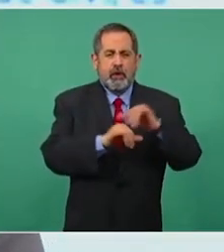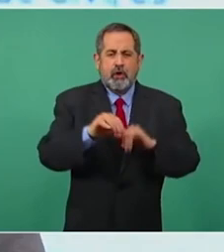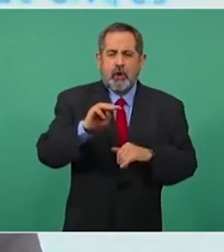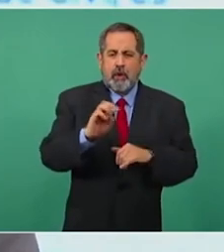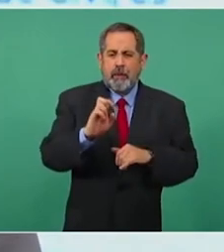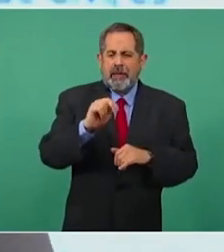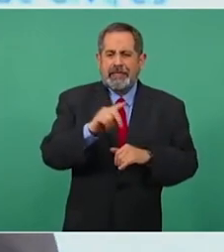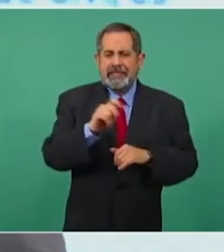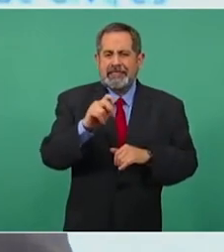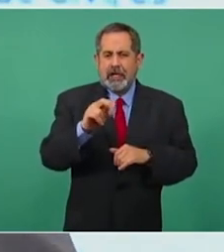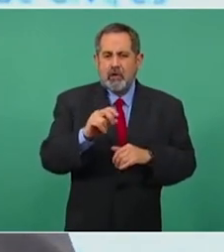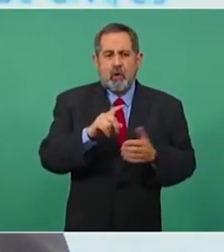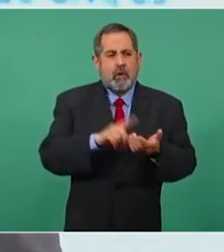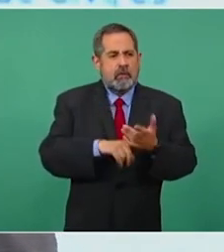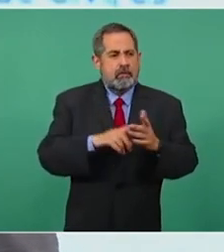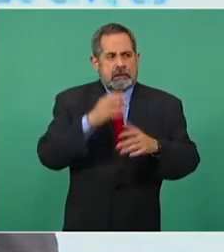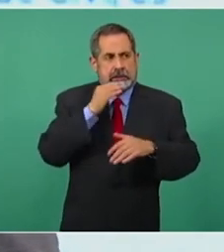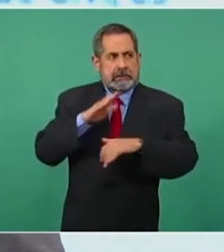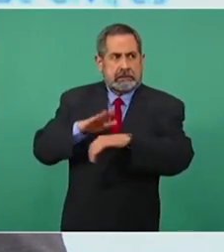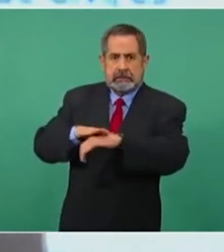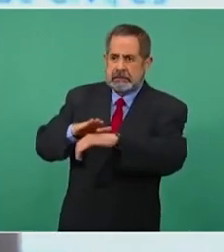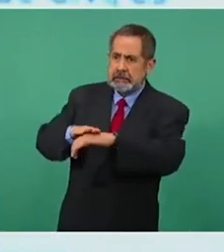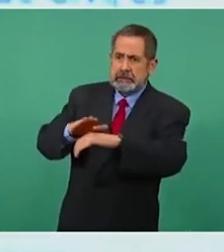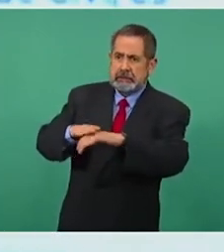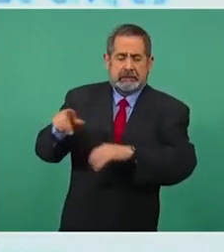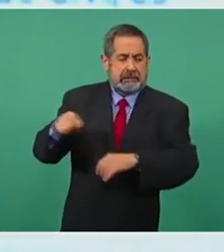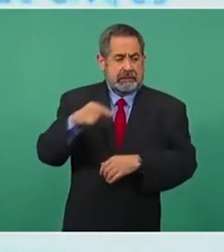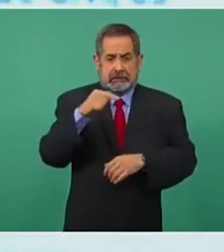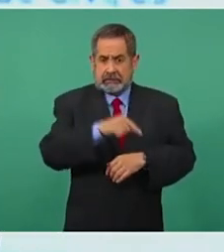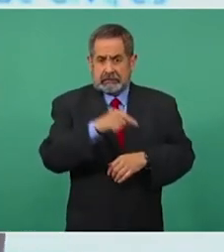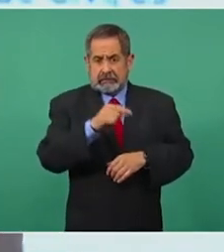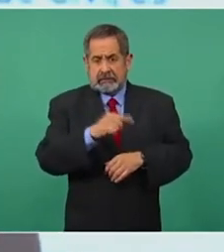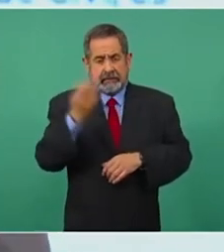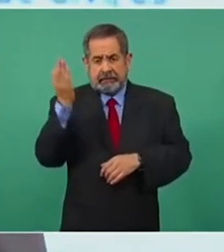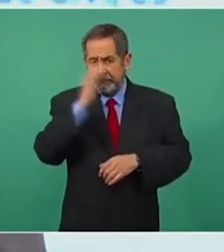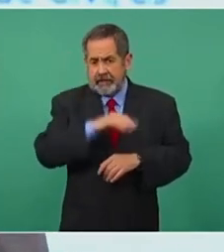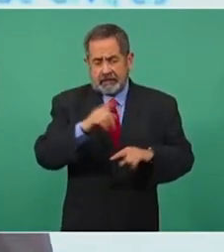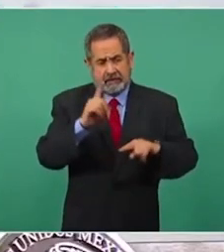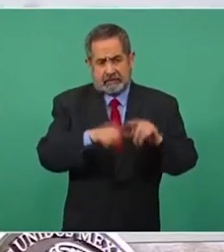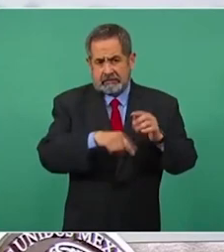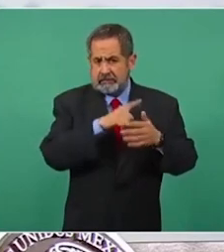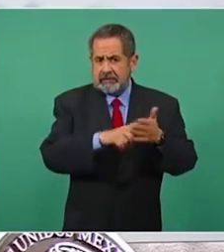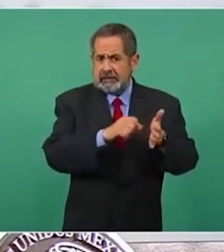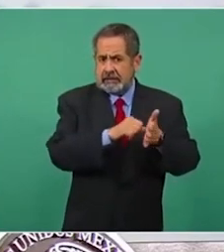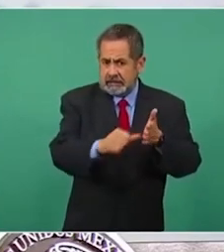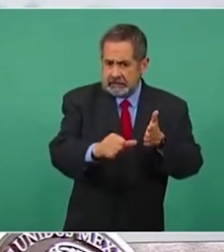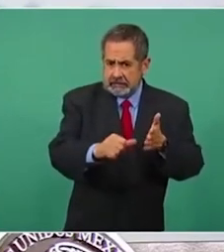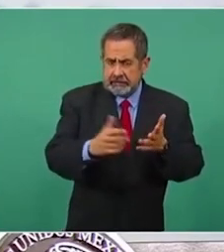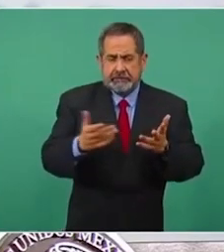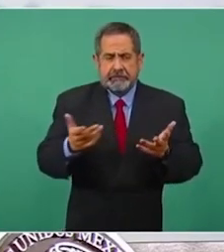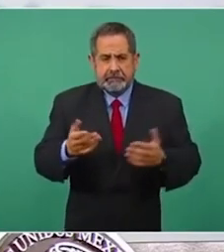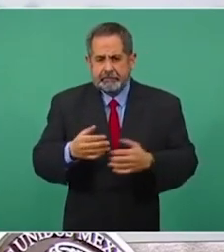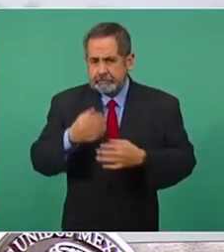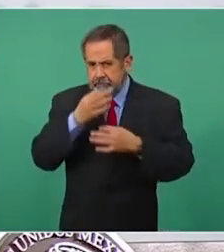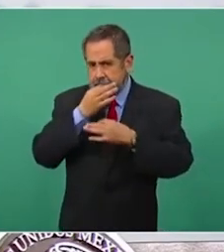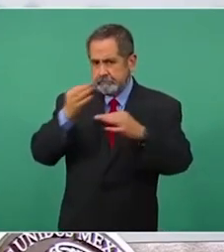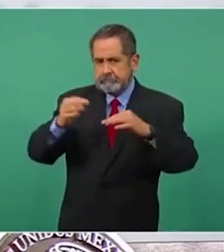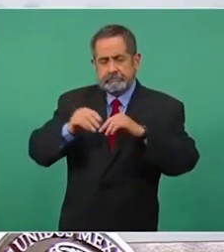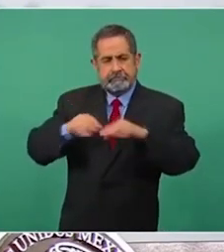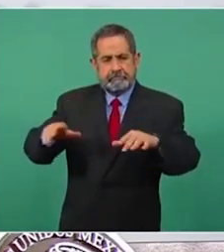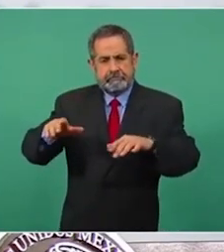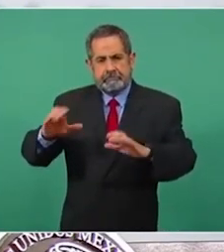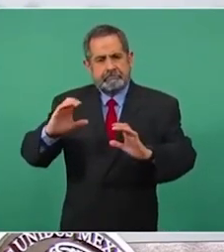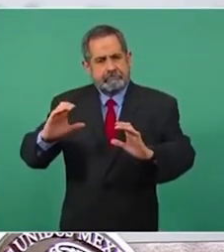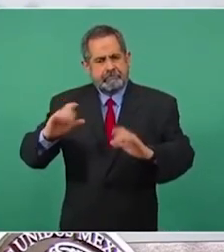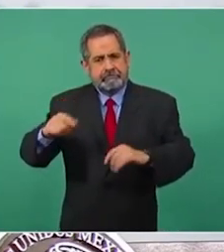a ilegalizar cualquier medicamento de esta empresa, para que tengan cuidado